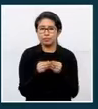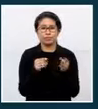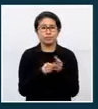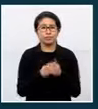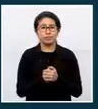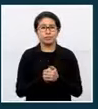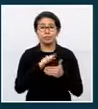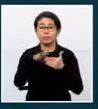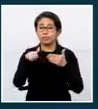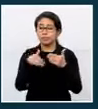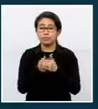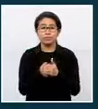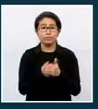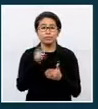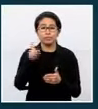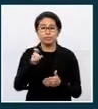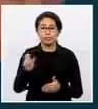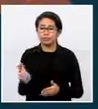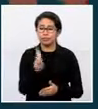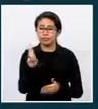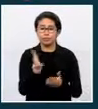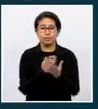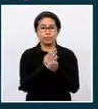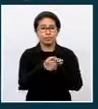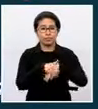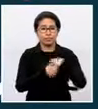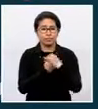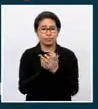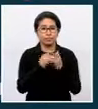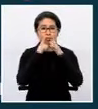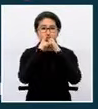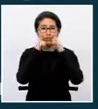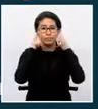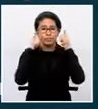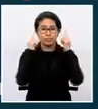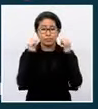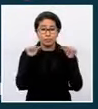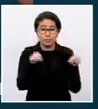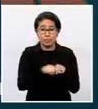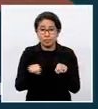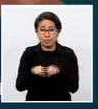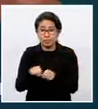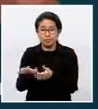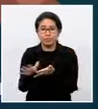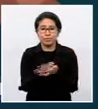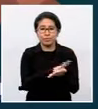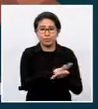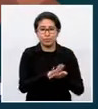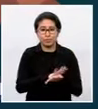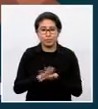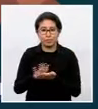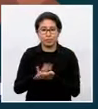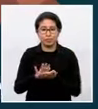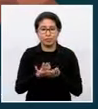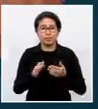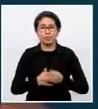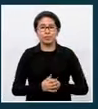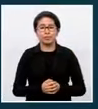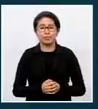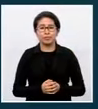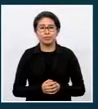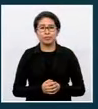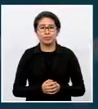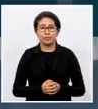Todos debemos usar barbijos, desinfectar los zapatos al ingresar a la fuente de trabajo, lavarse las manos con agua y jabón